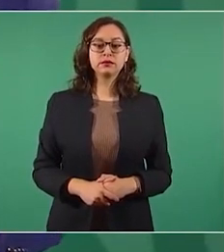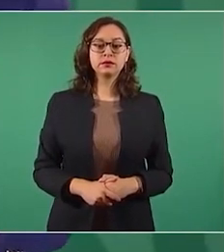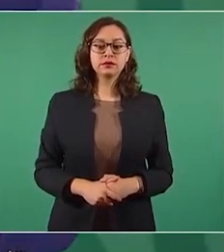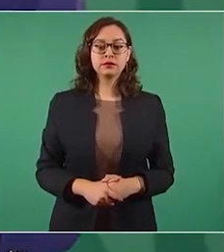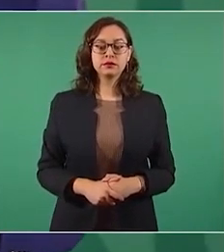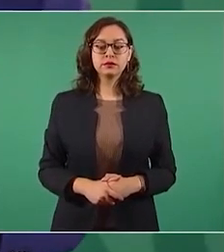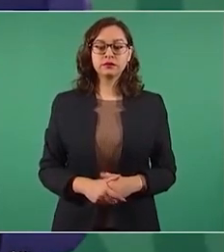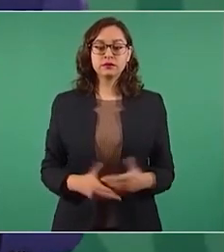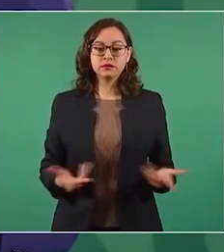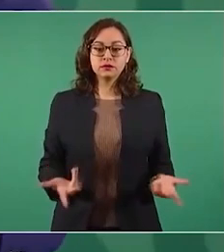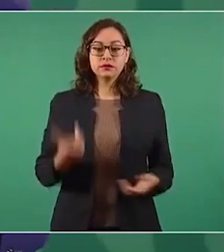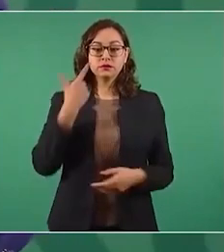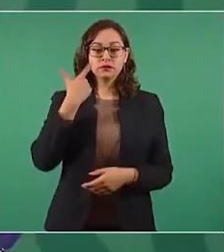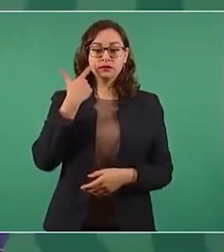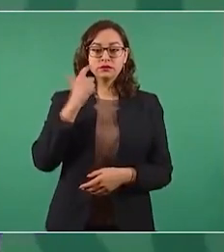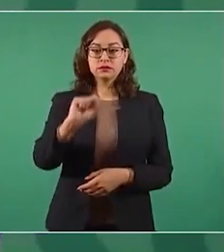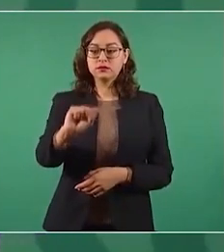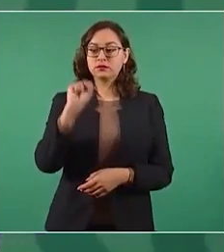Miren el fin de semana.